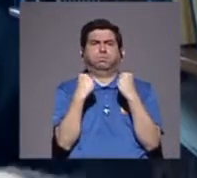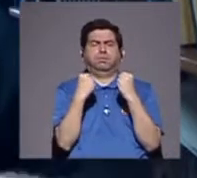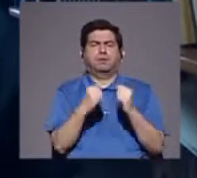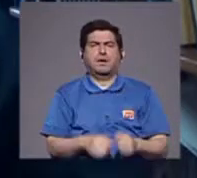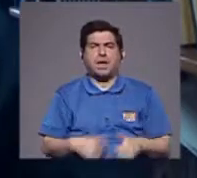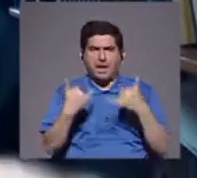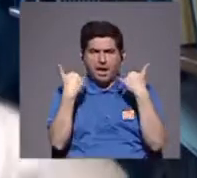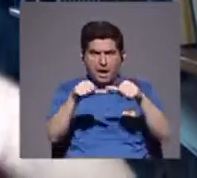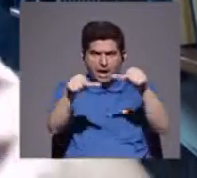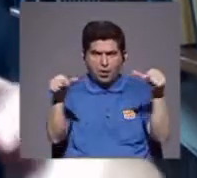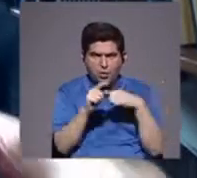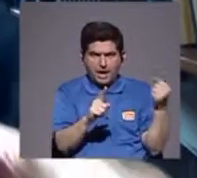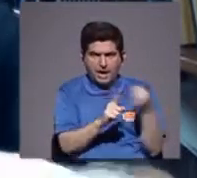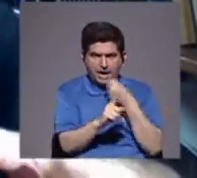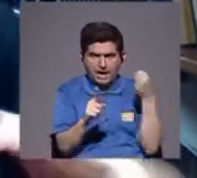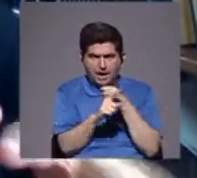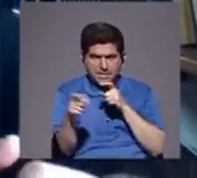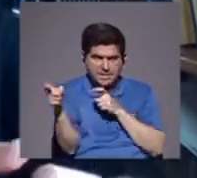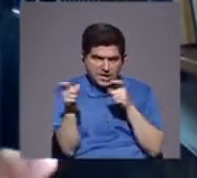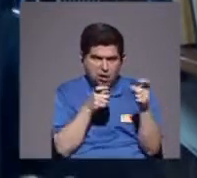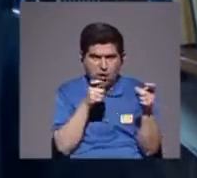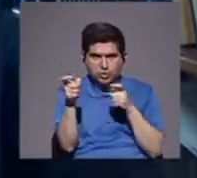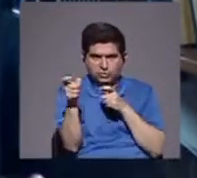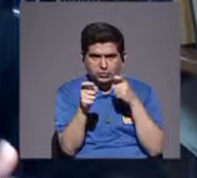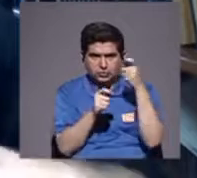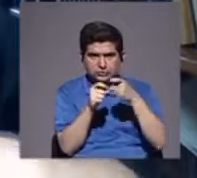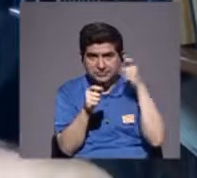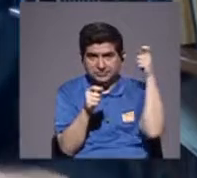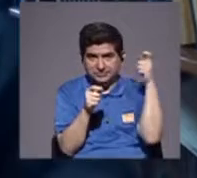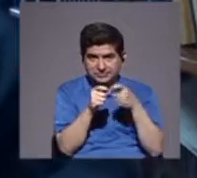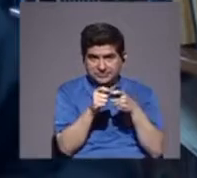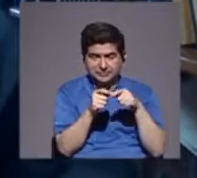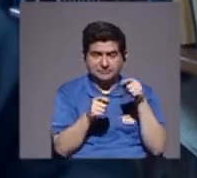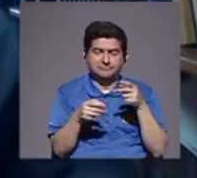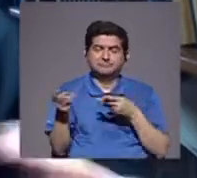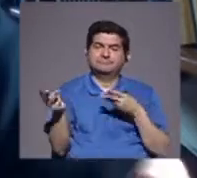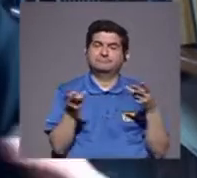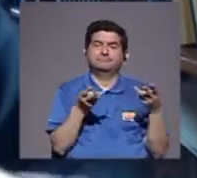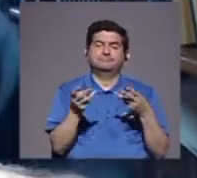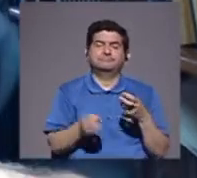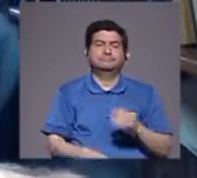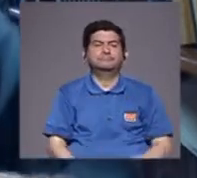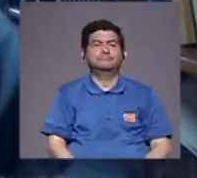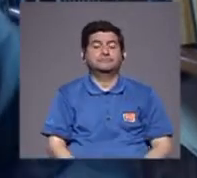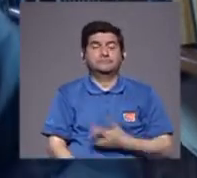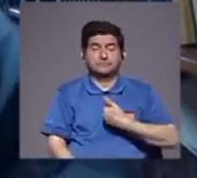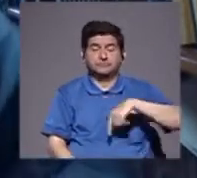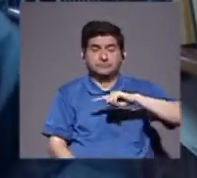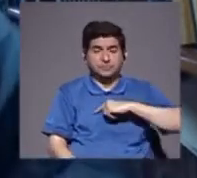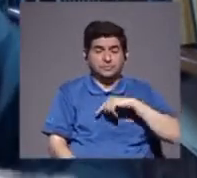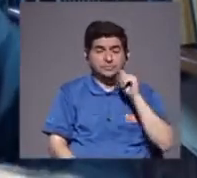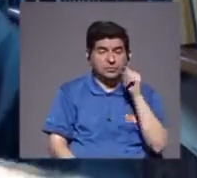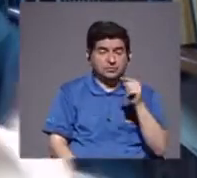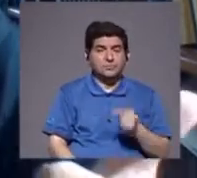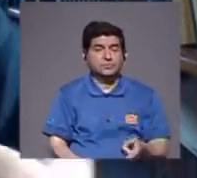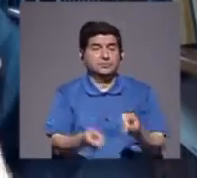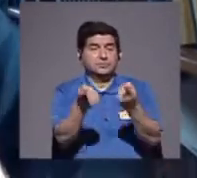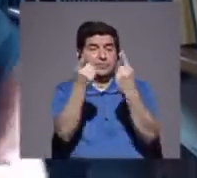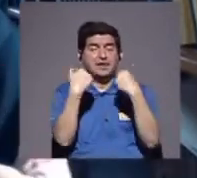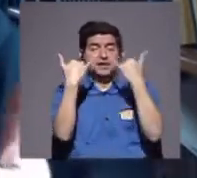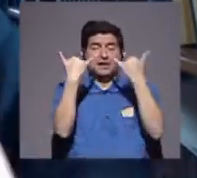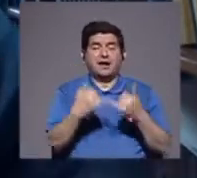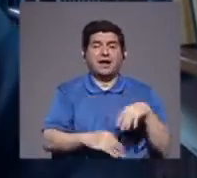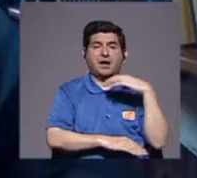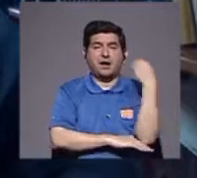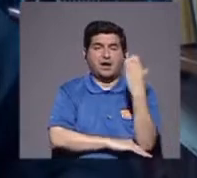entramos en un área, de gran violencia, por controlar, precisamente, ese mercado, últimamente, hemos estado recibiendo, de Colombia, por